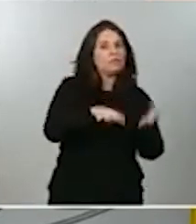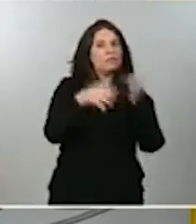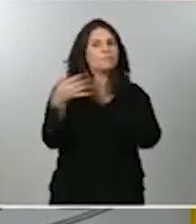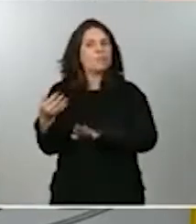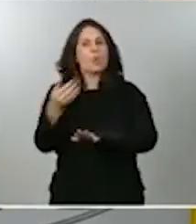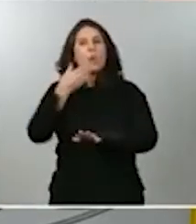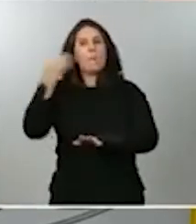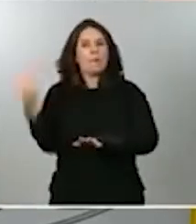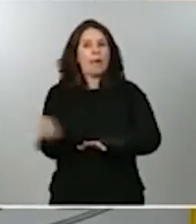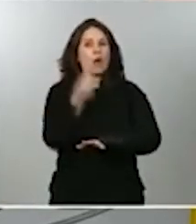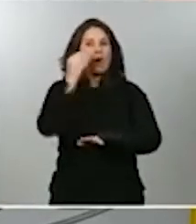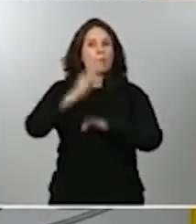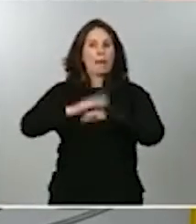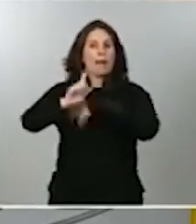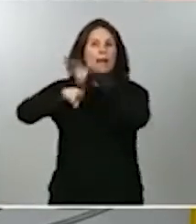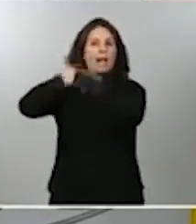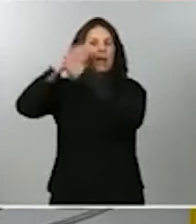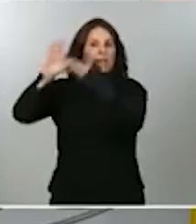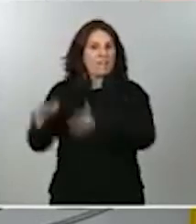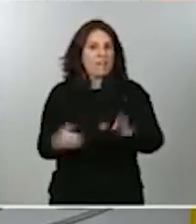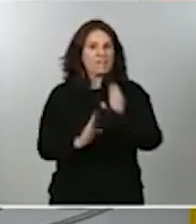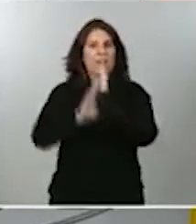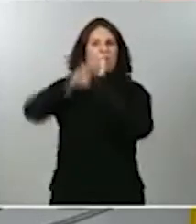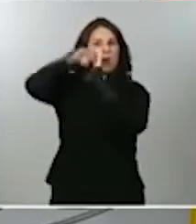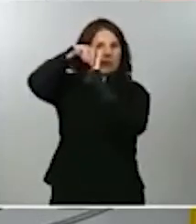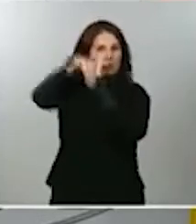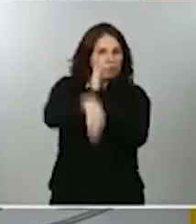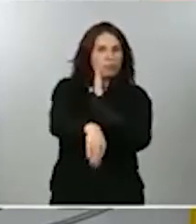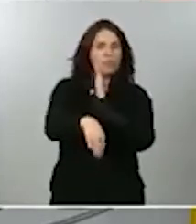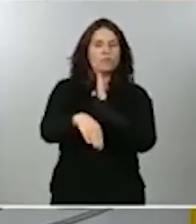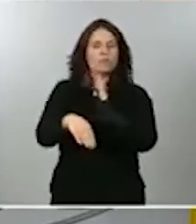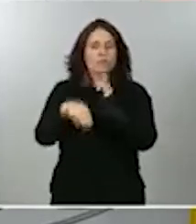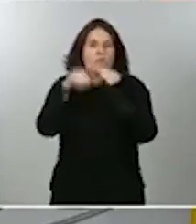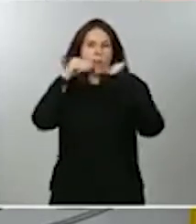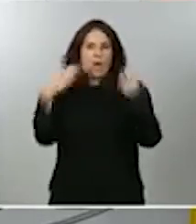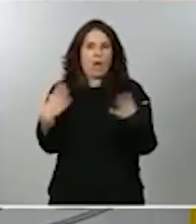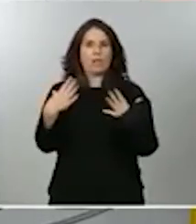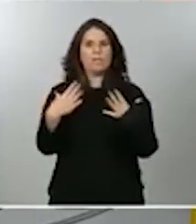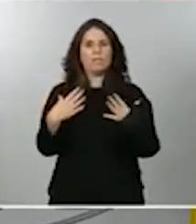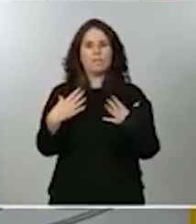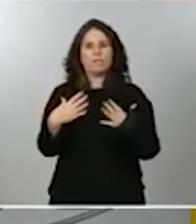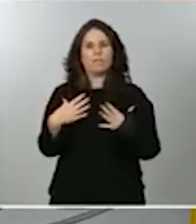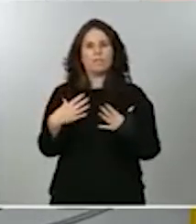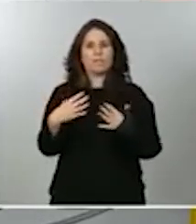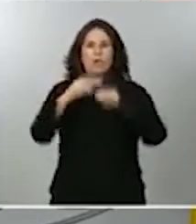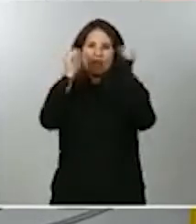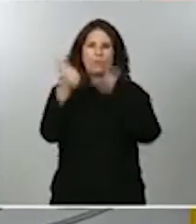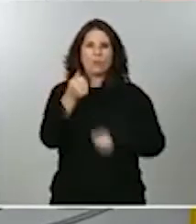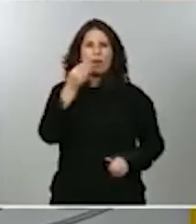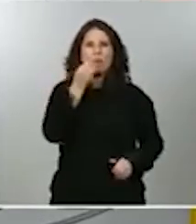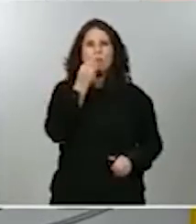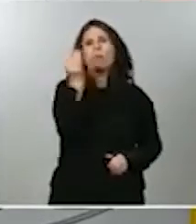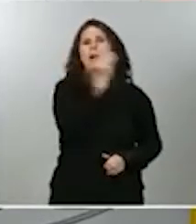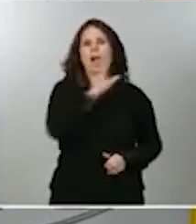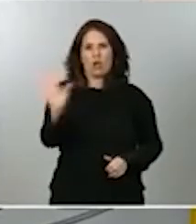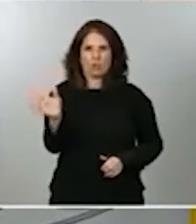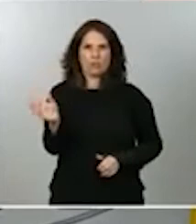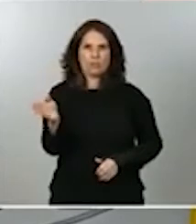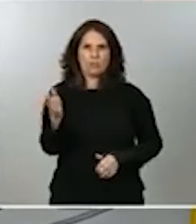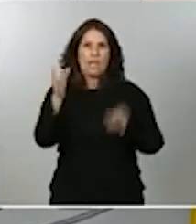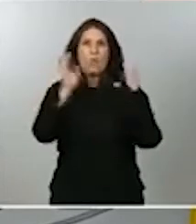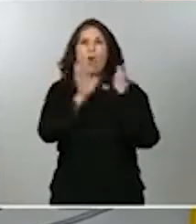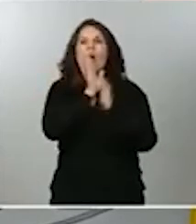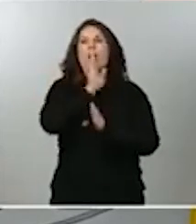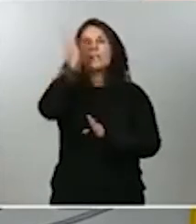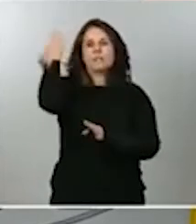la fase, doblegar la curva y, por tanto, hacerlo de la forma mejor posible, como ya hicimos en la primera oleada.